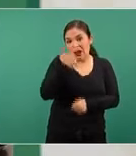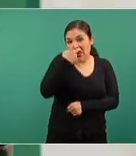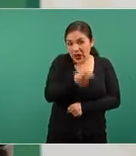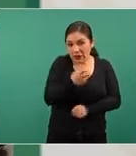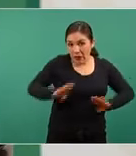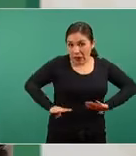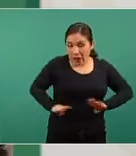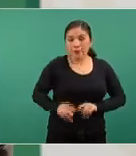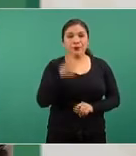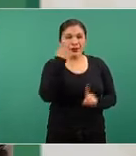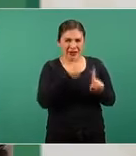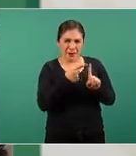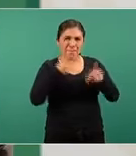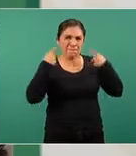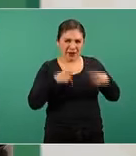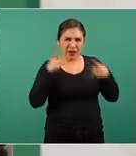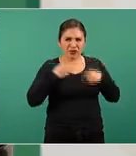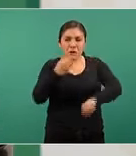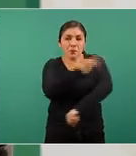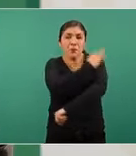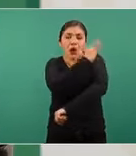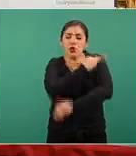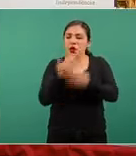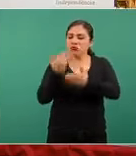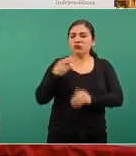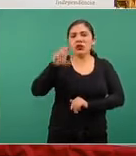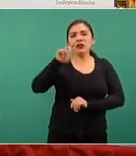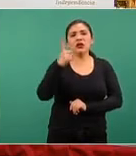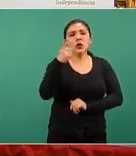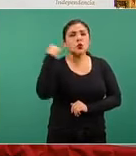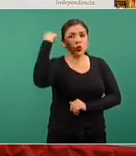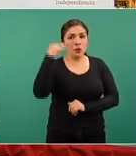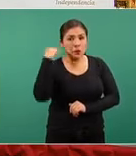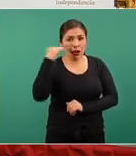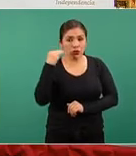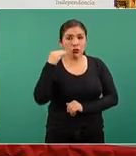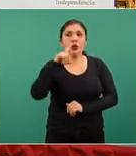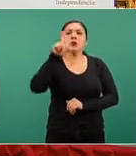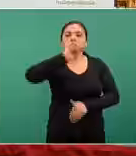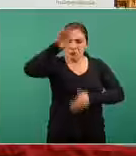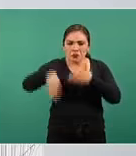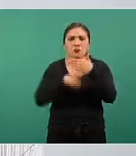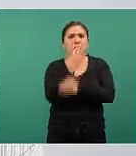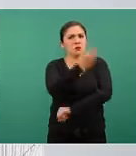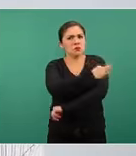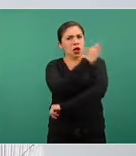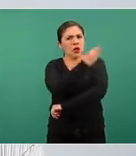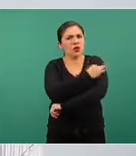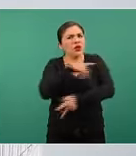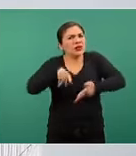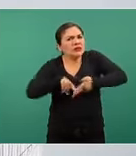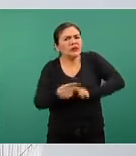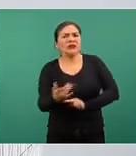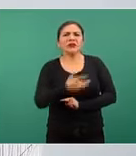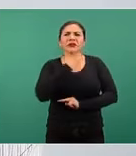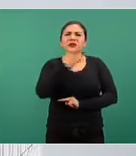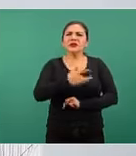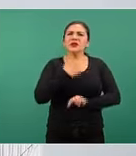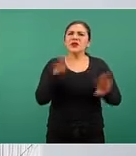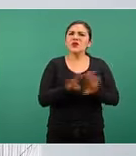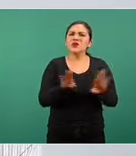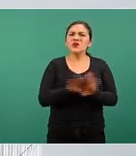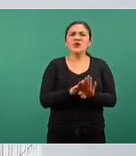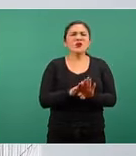persona fue vacunada el 31 de marzo al día siguiente de la vacunación empezó con algunas